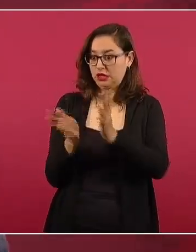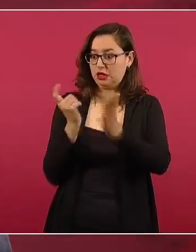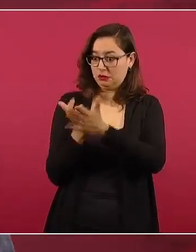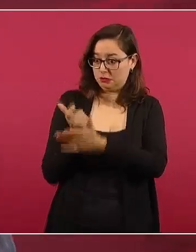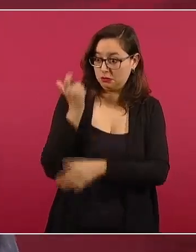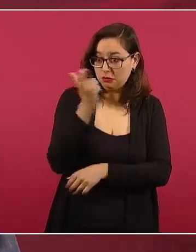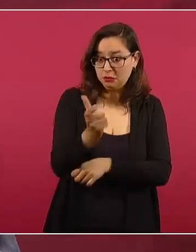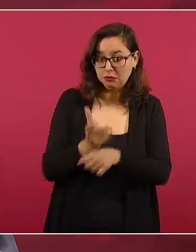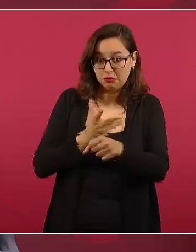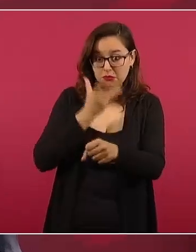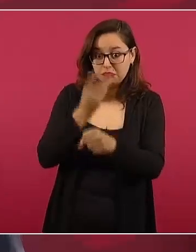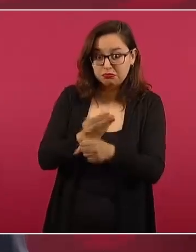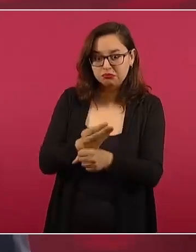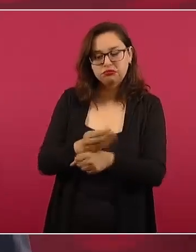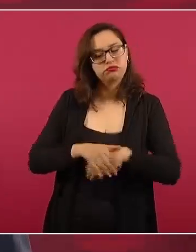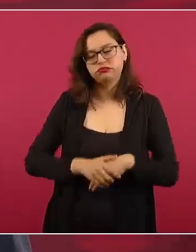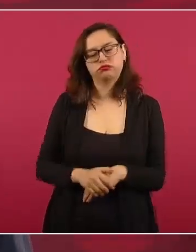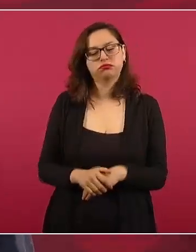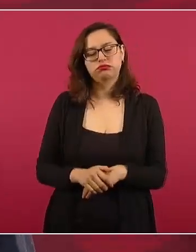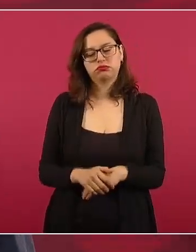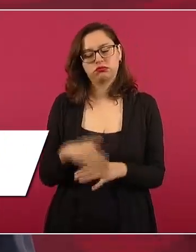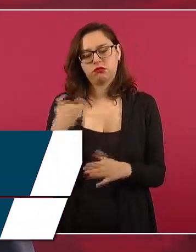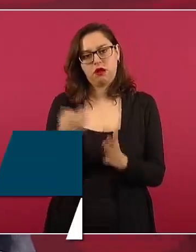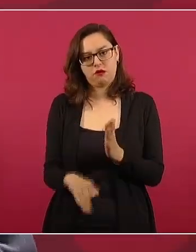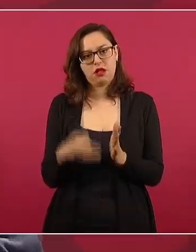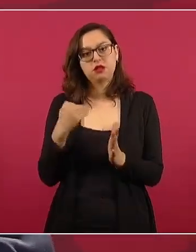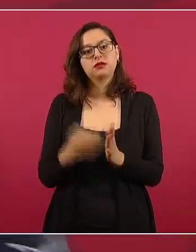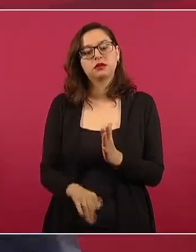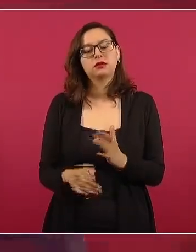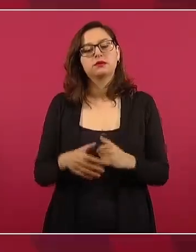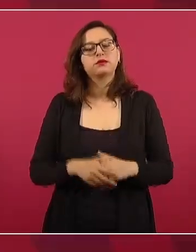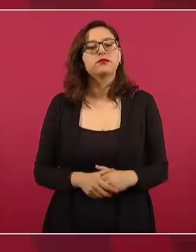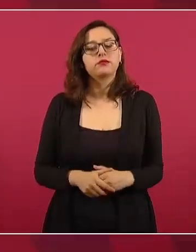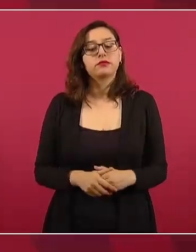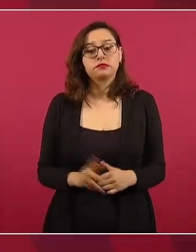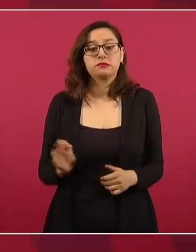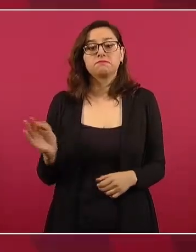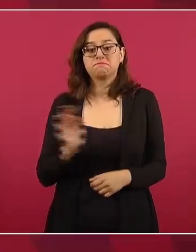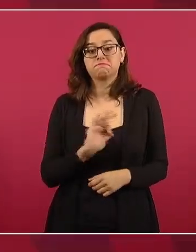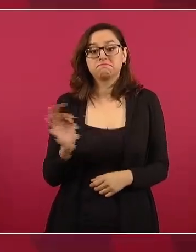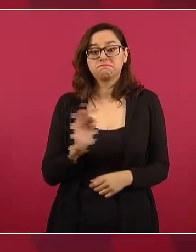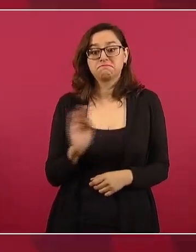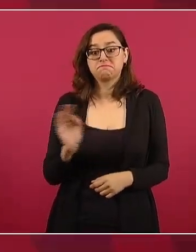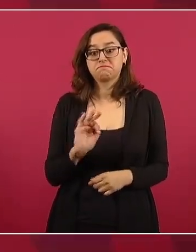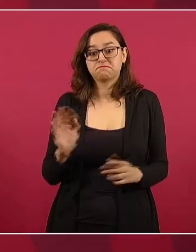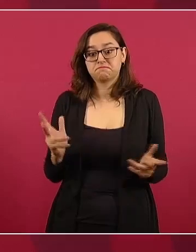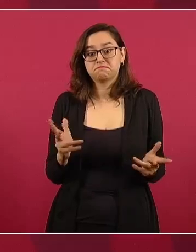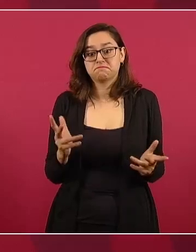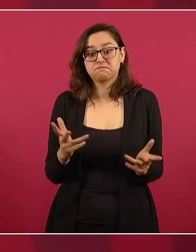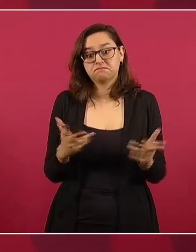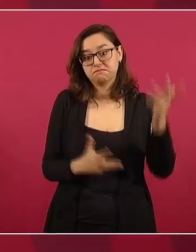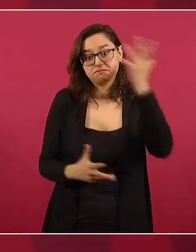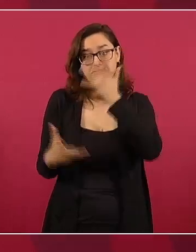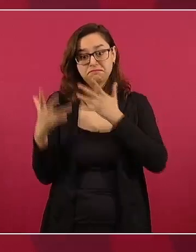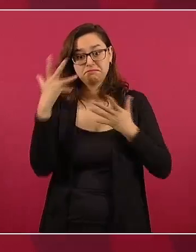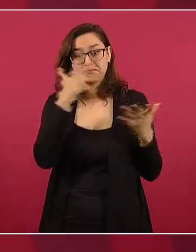A lo mejor eso fue lo que creo la confusión,